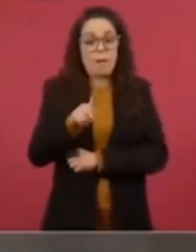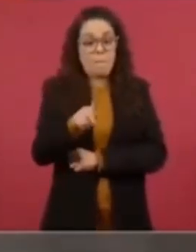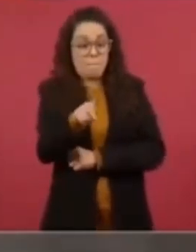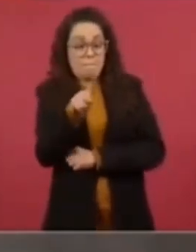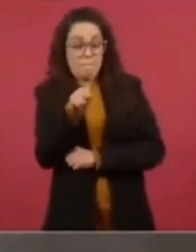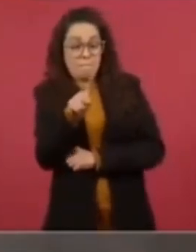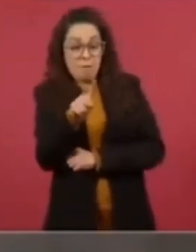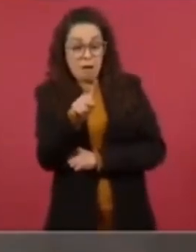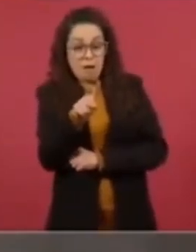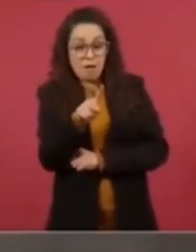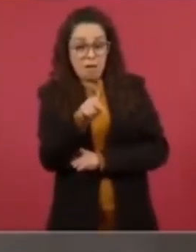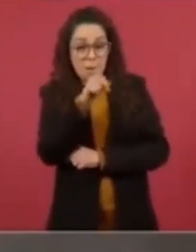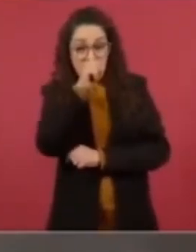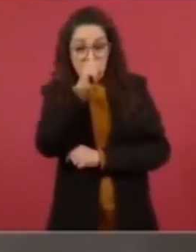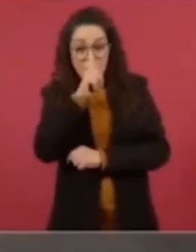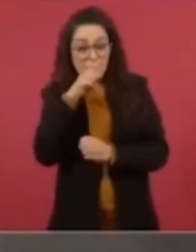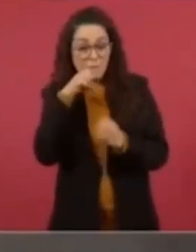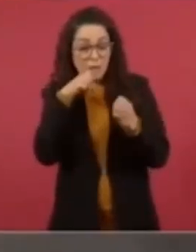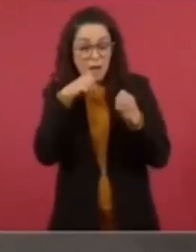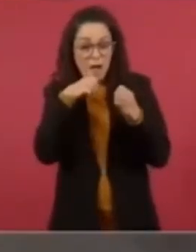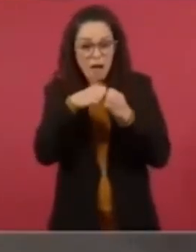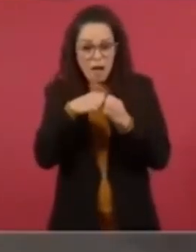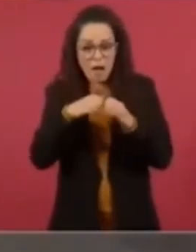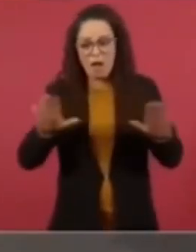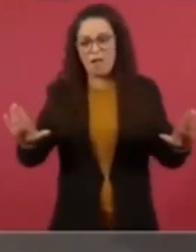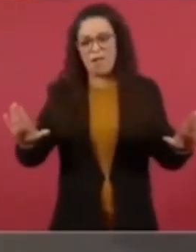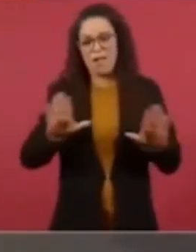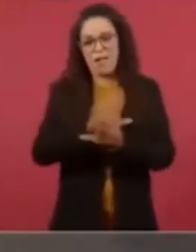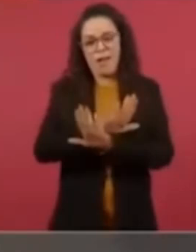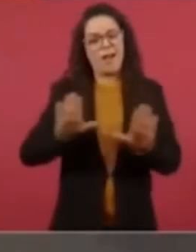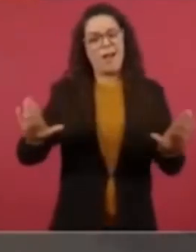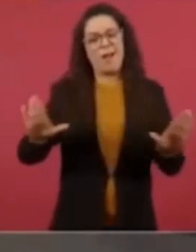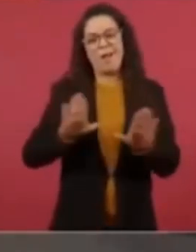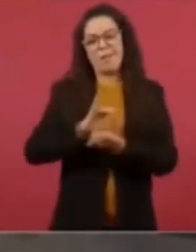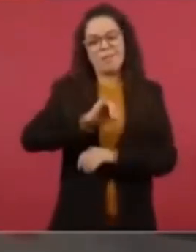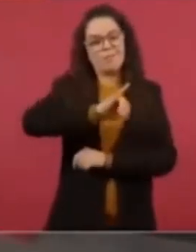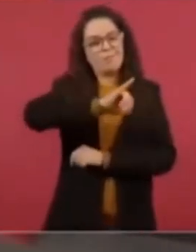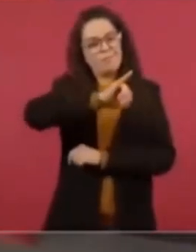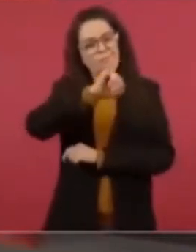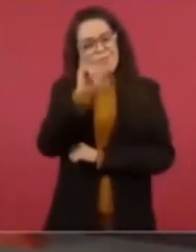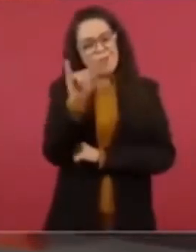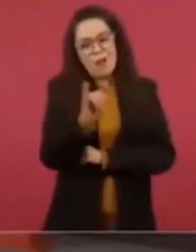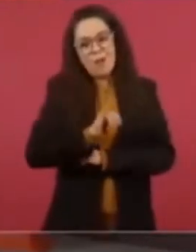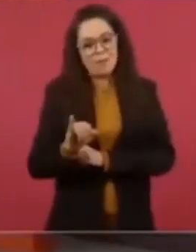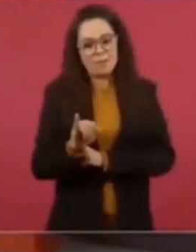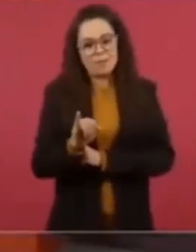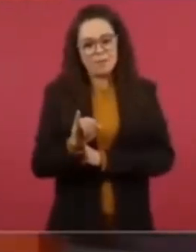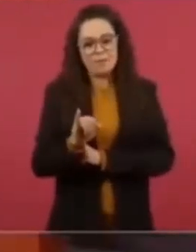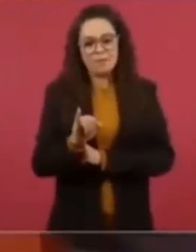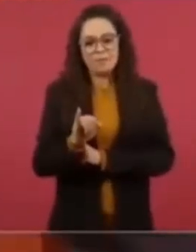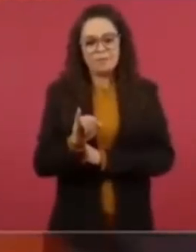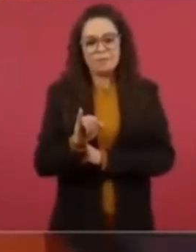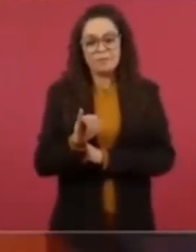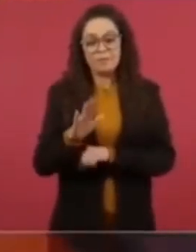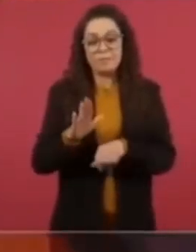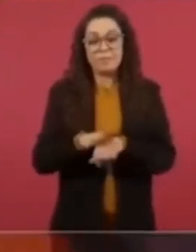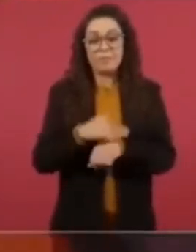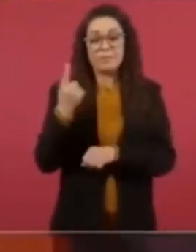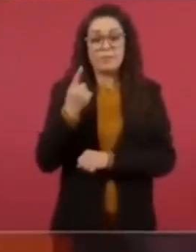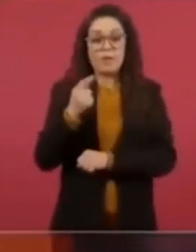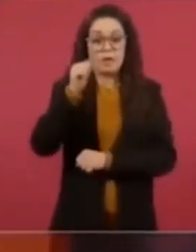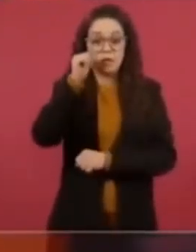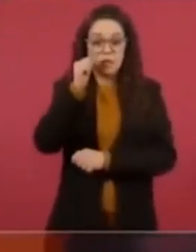el engaño de que domina en el país una oligarquía